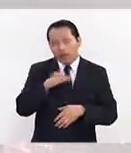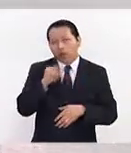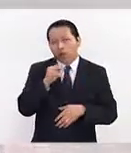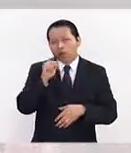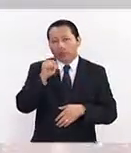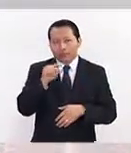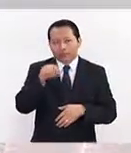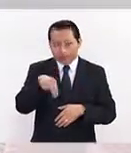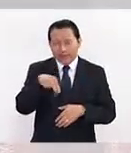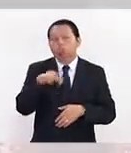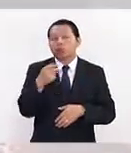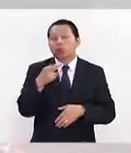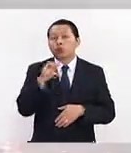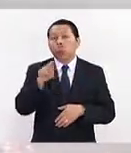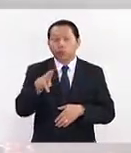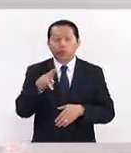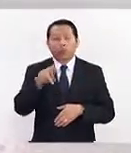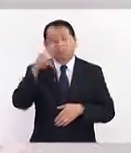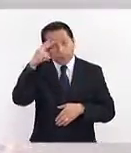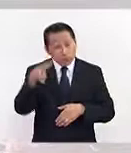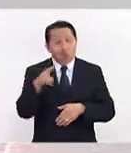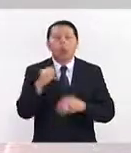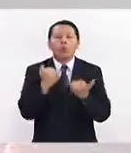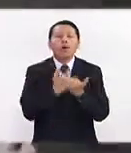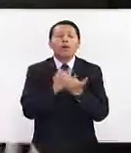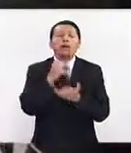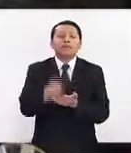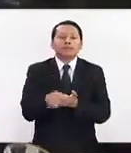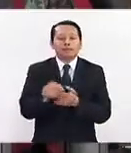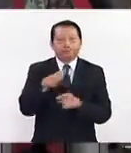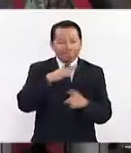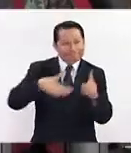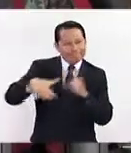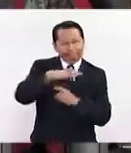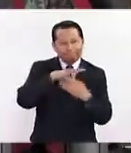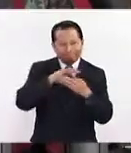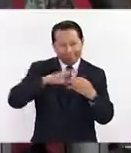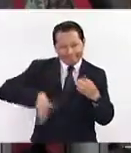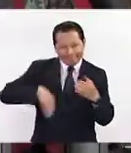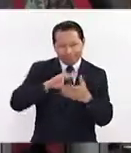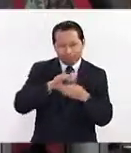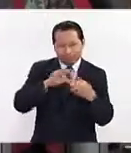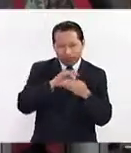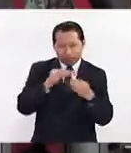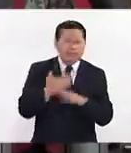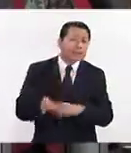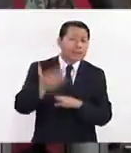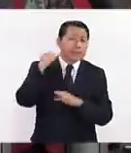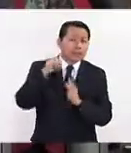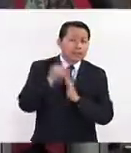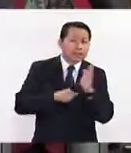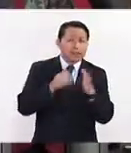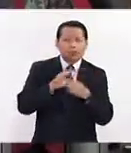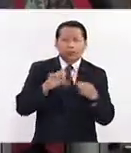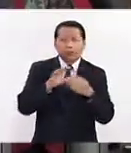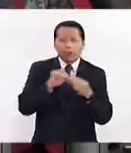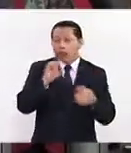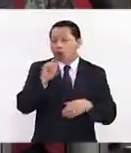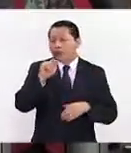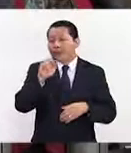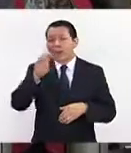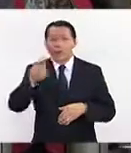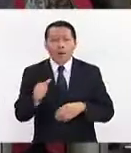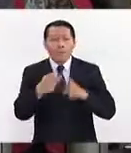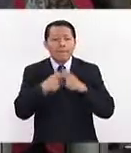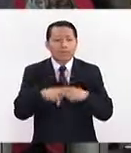Trudeau a México. Hay que analizar, por supuesto, el contexto. Tú lo acabas de decir, lo platicamos desde hace varios meses cuando en Otagua se comenzó a manejar la